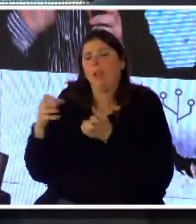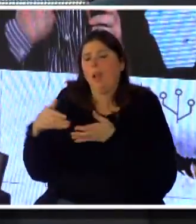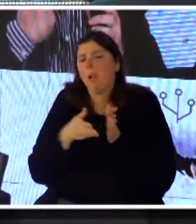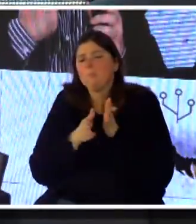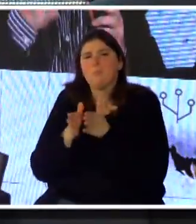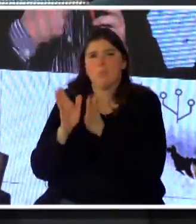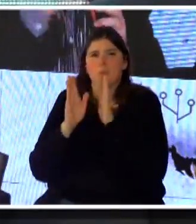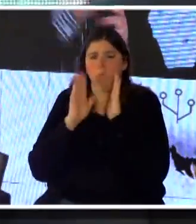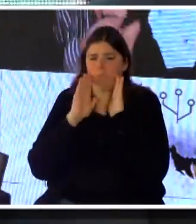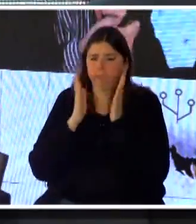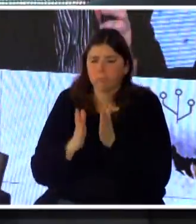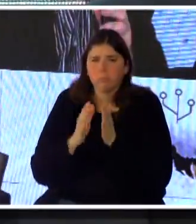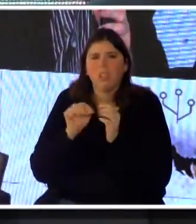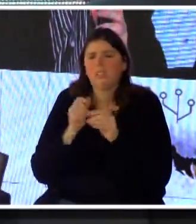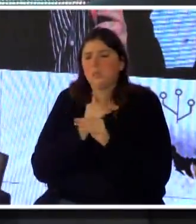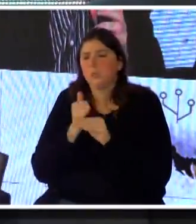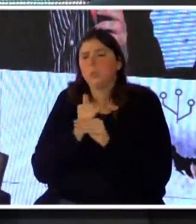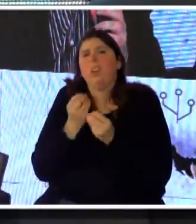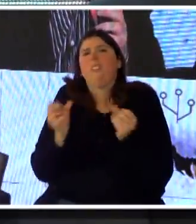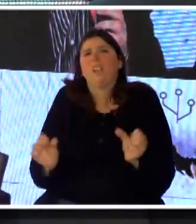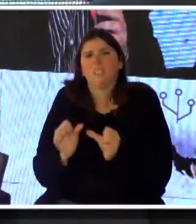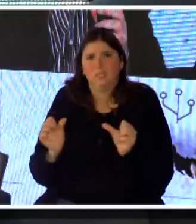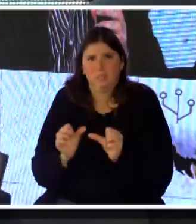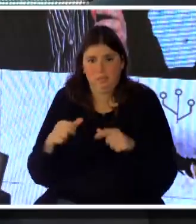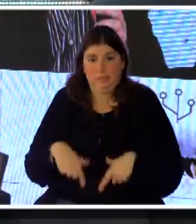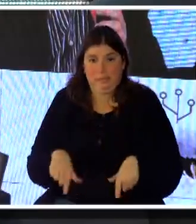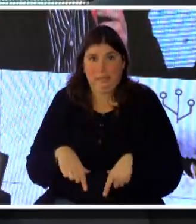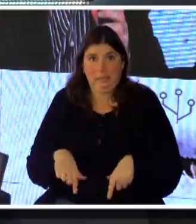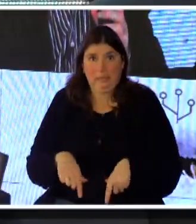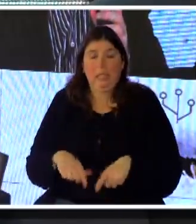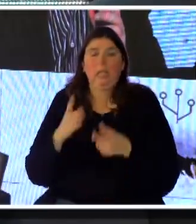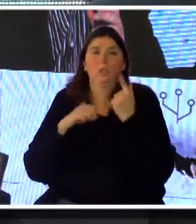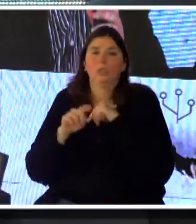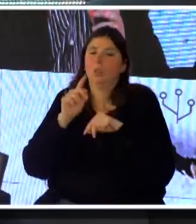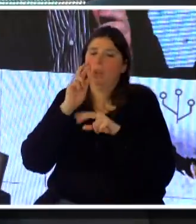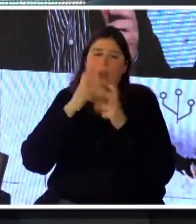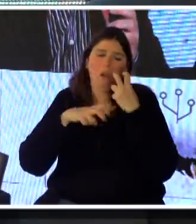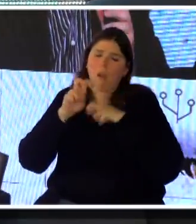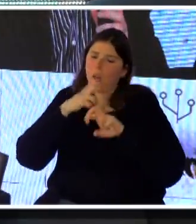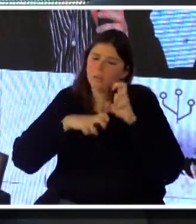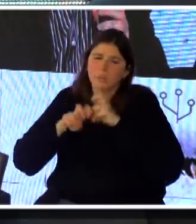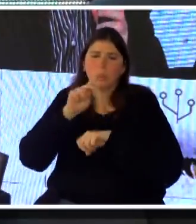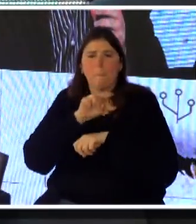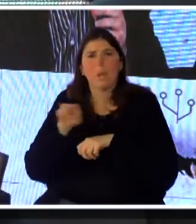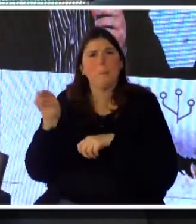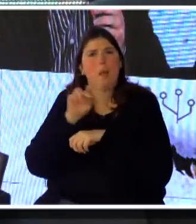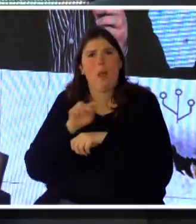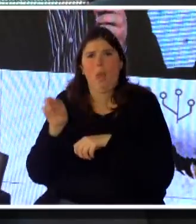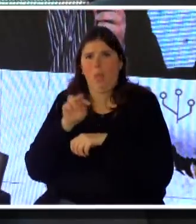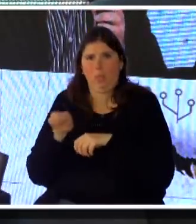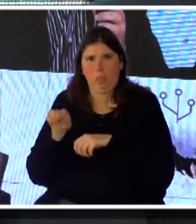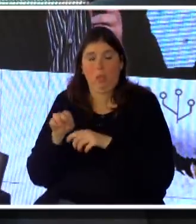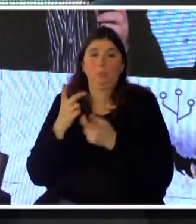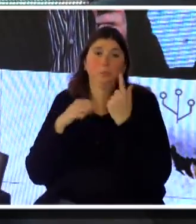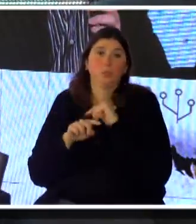tiene que hacer la institución para ir en esa dirección, y eso naturalmente es un proceso de revisión permanente. Y en este momento estamos en un proceso justamente